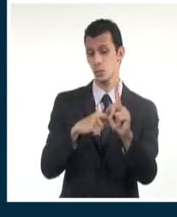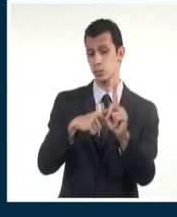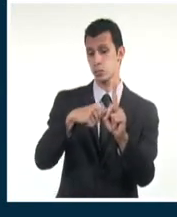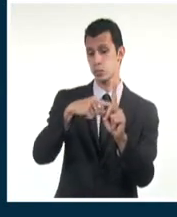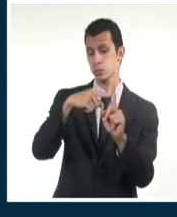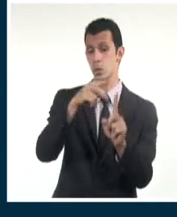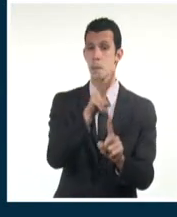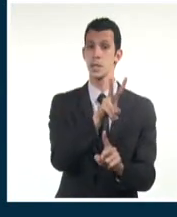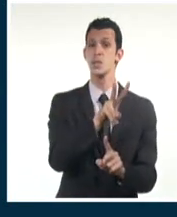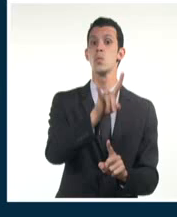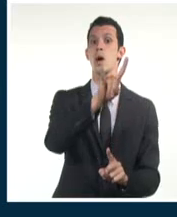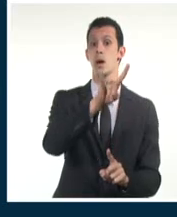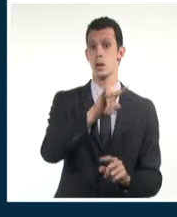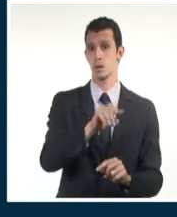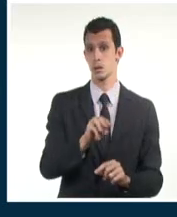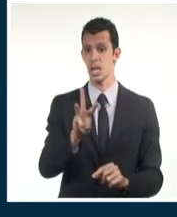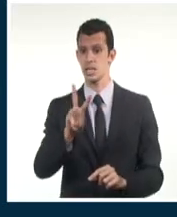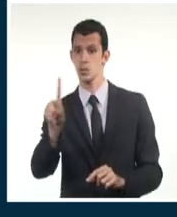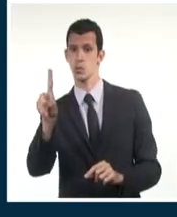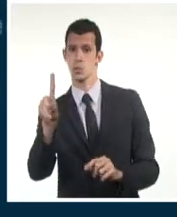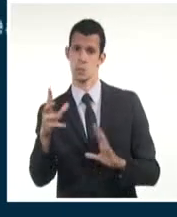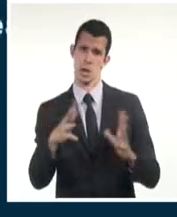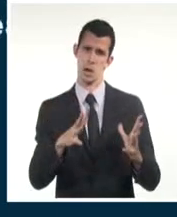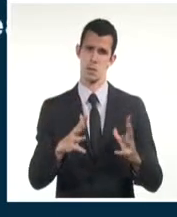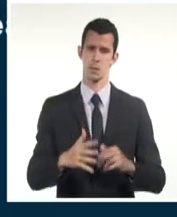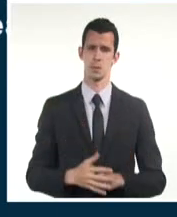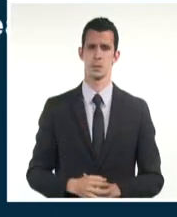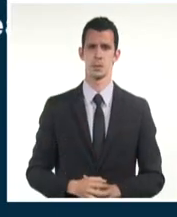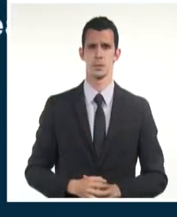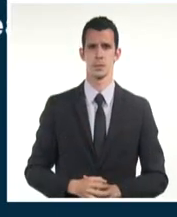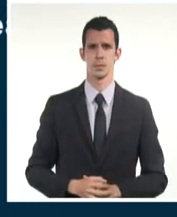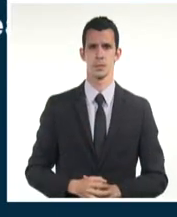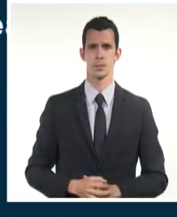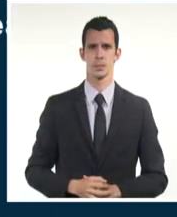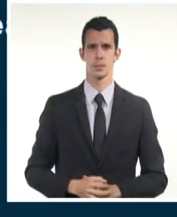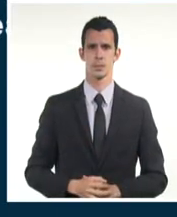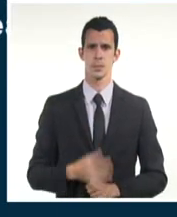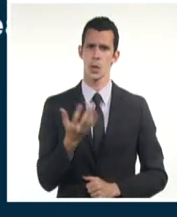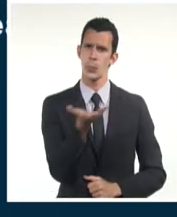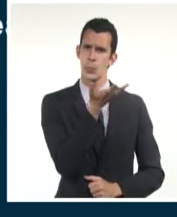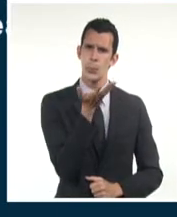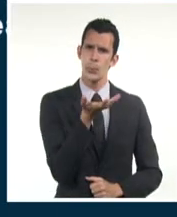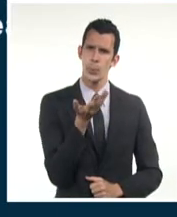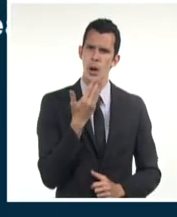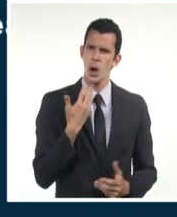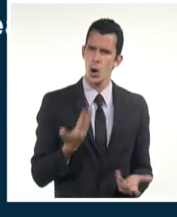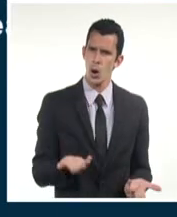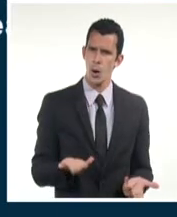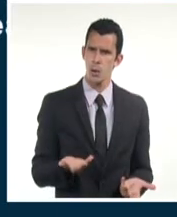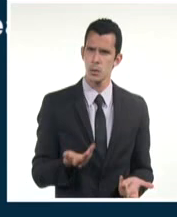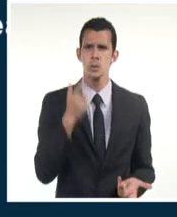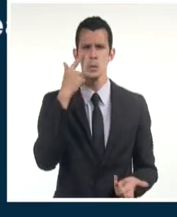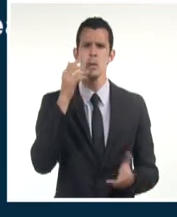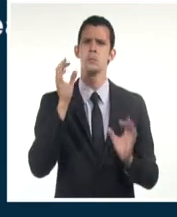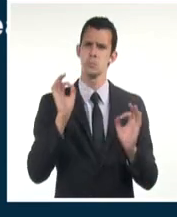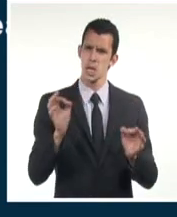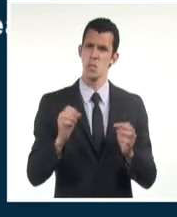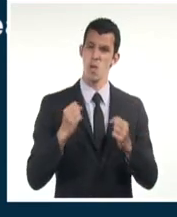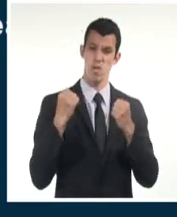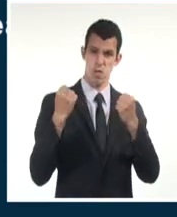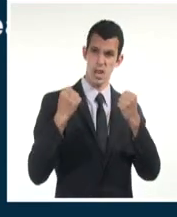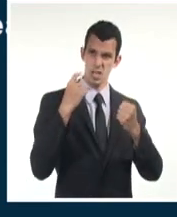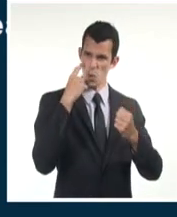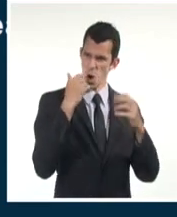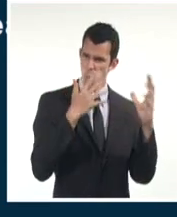31 grados Celsius y en cuanto a los vientos, fíjense que seguirán muy fuertes en el noroeste